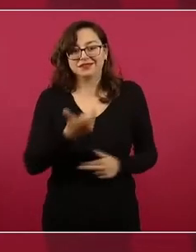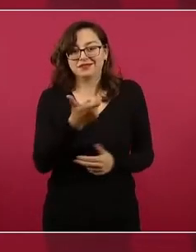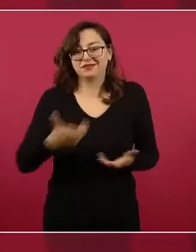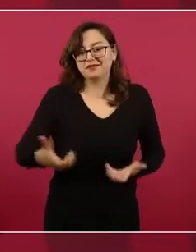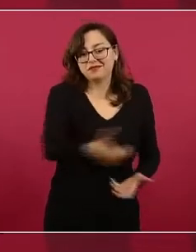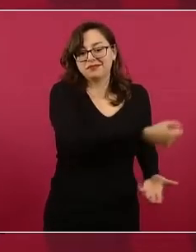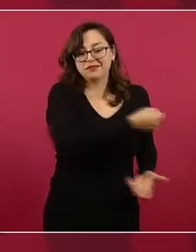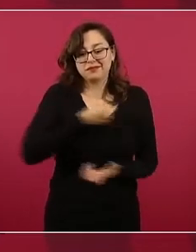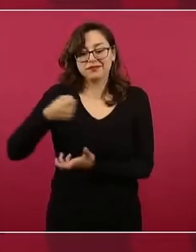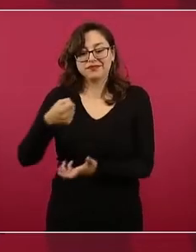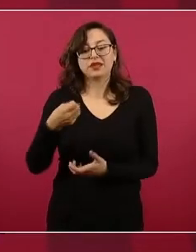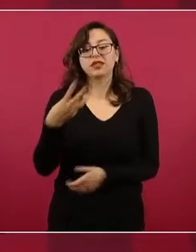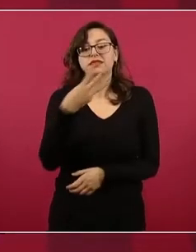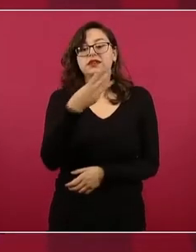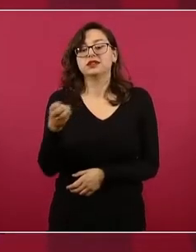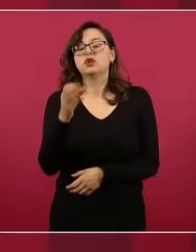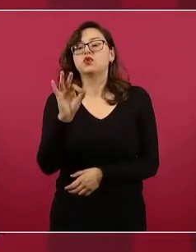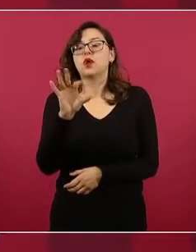barriles diarios.